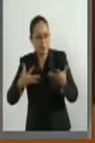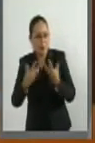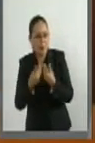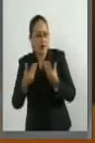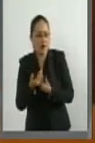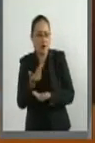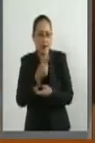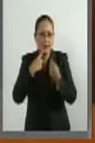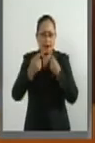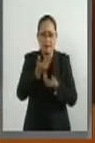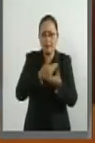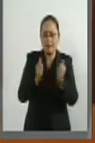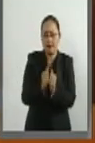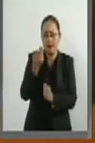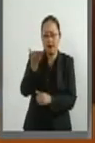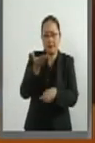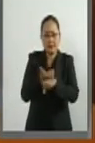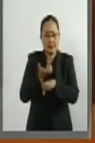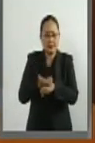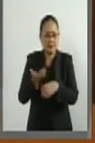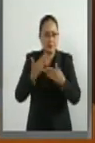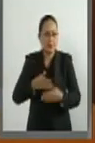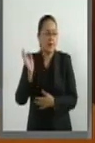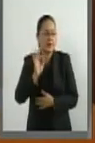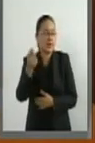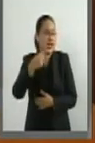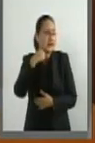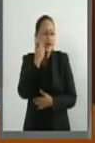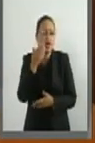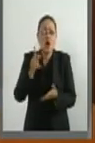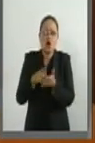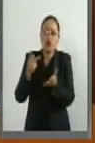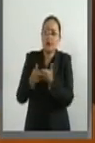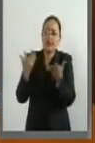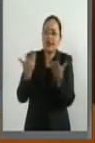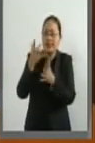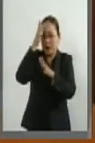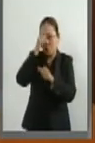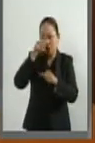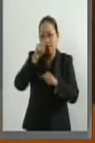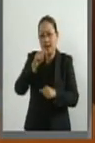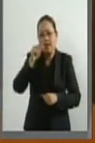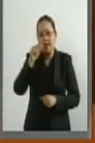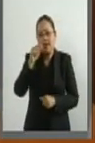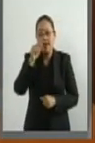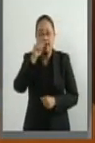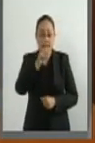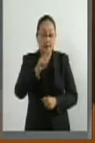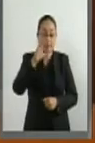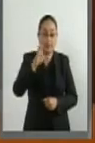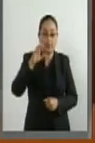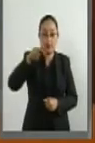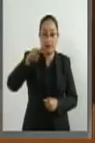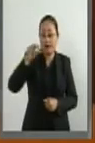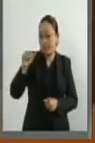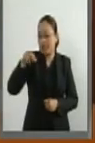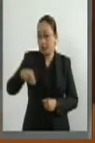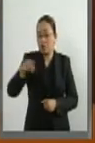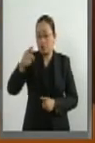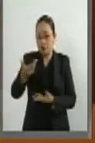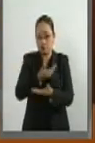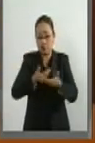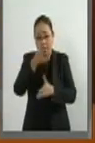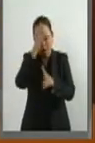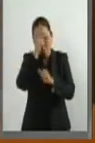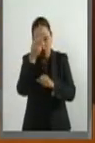particularmente de la posible renegociación del Tratado de Libre Comercio de América del Norte, que ha sido el